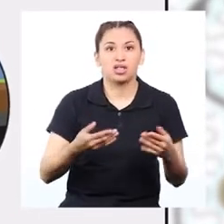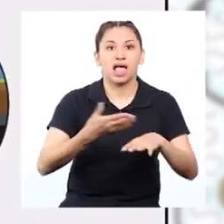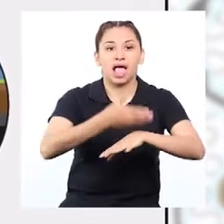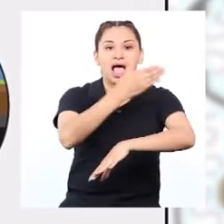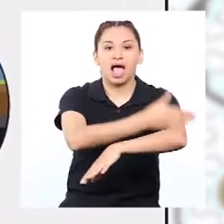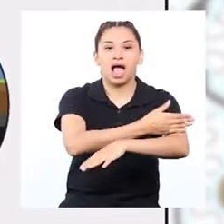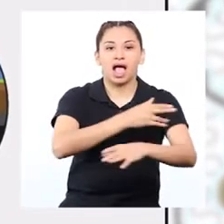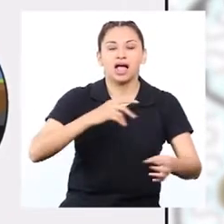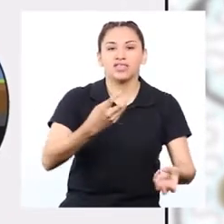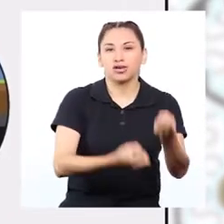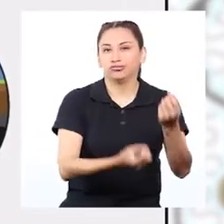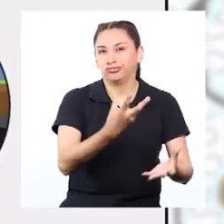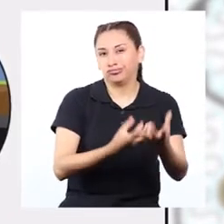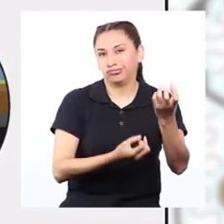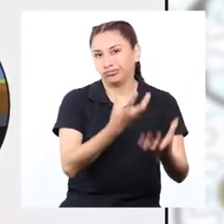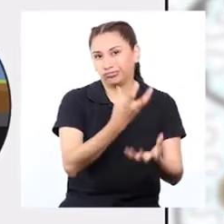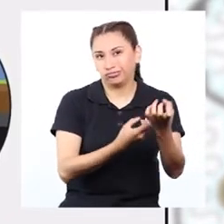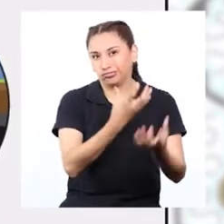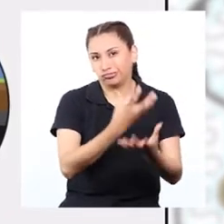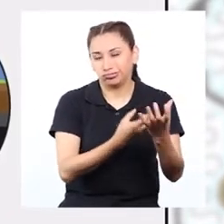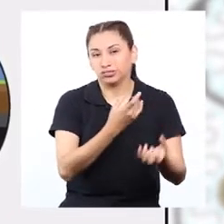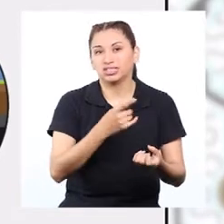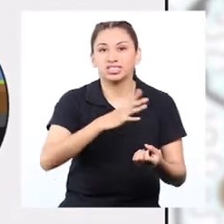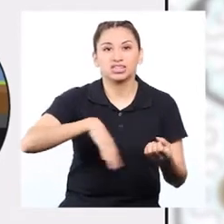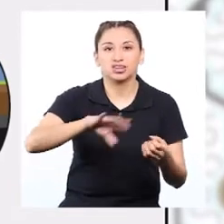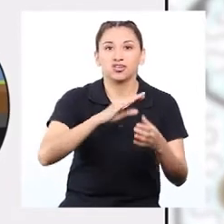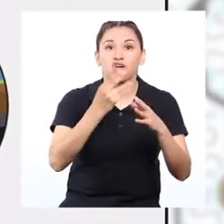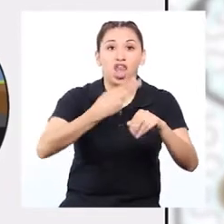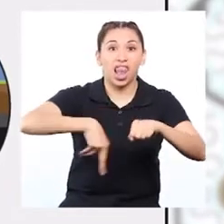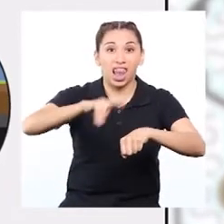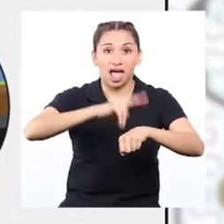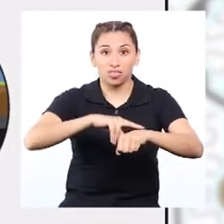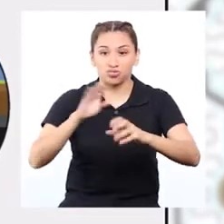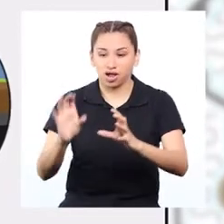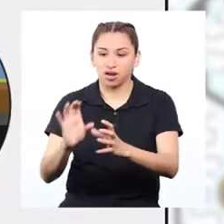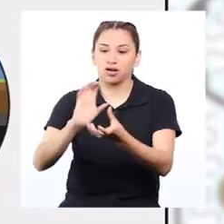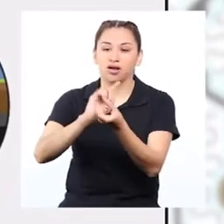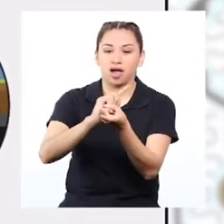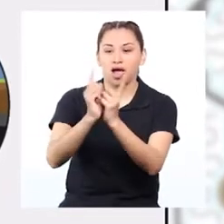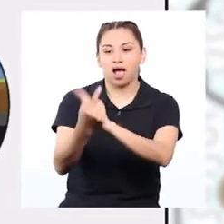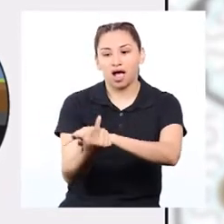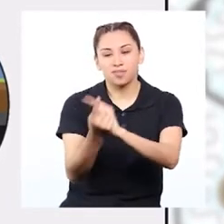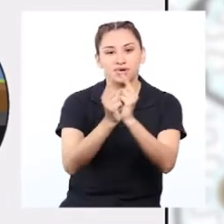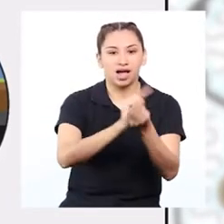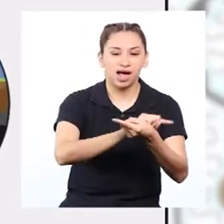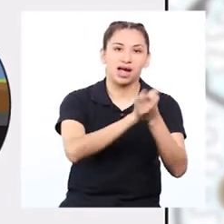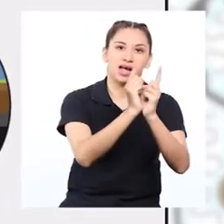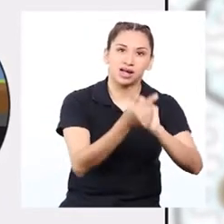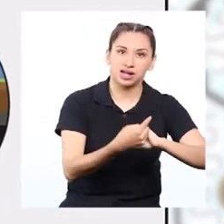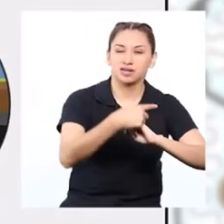ha sido fosilizada, es decir, de materia orgánica que ha pasado por un proceso de